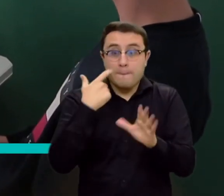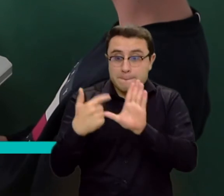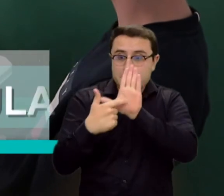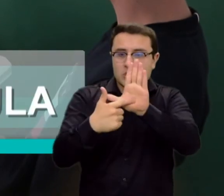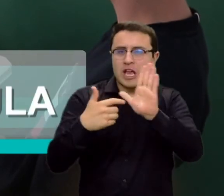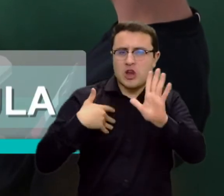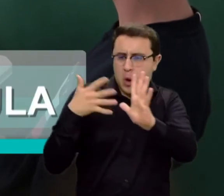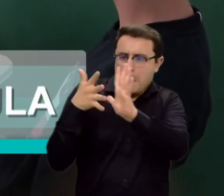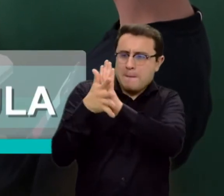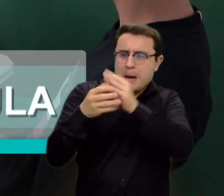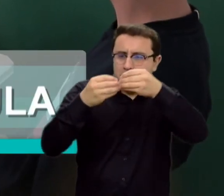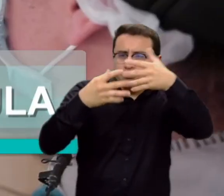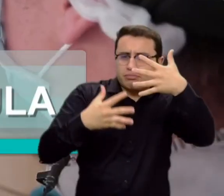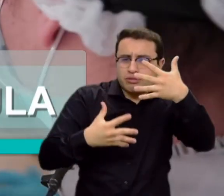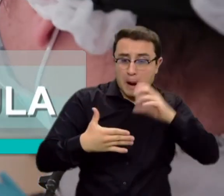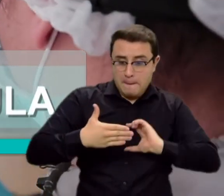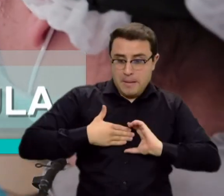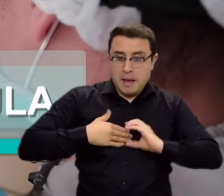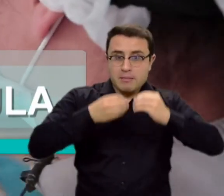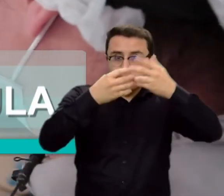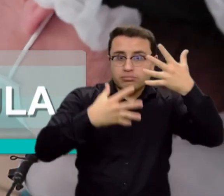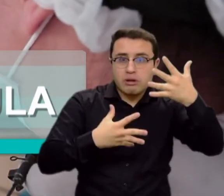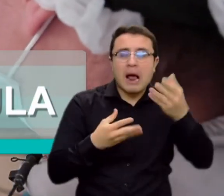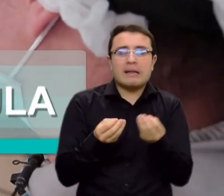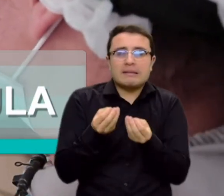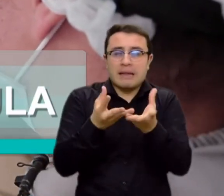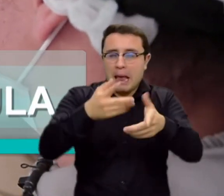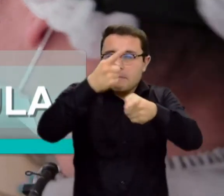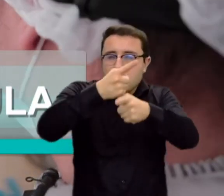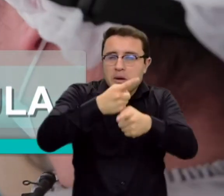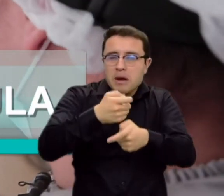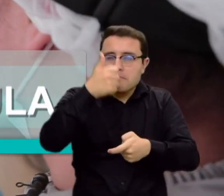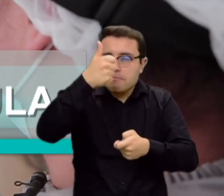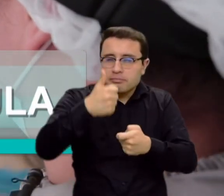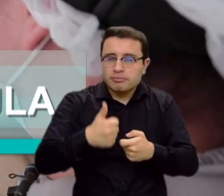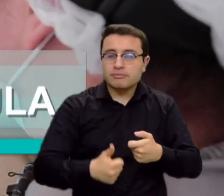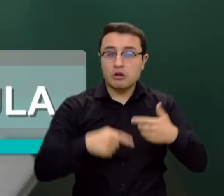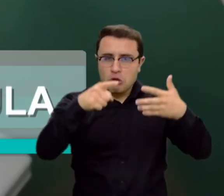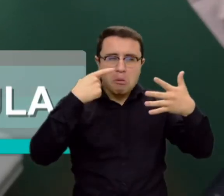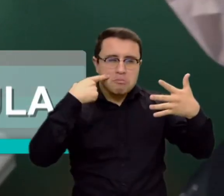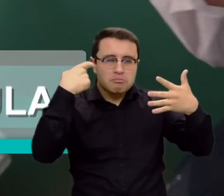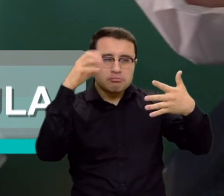verificar toda tu información, bueno, que nos haya quedado correcta, ¿no?